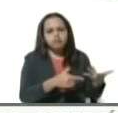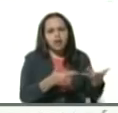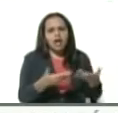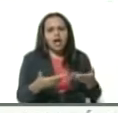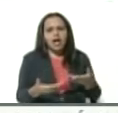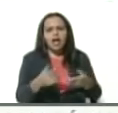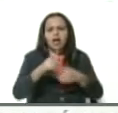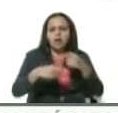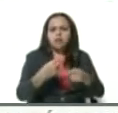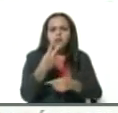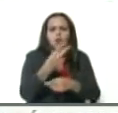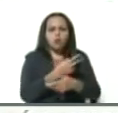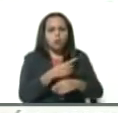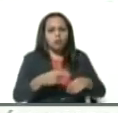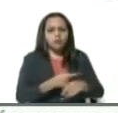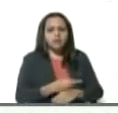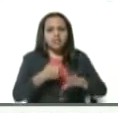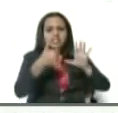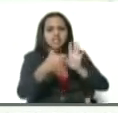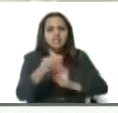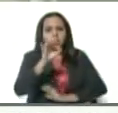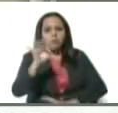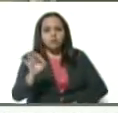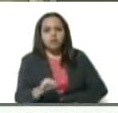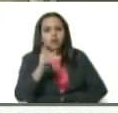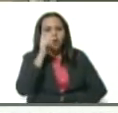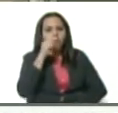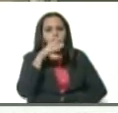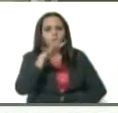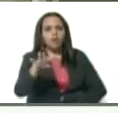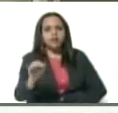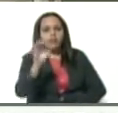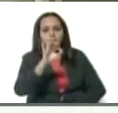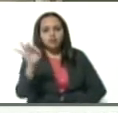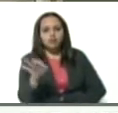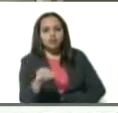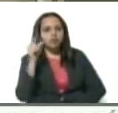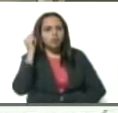Han respondido 60% hombres, 40% mujeres.